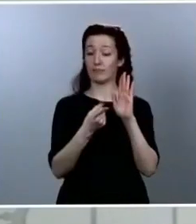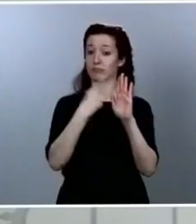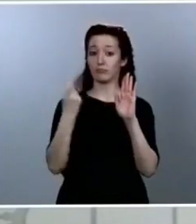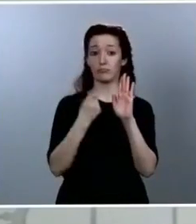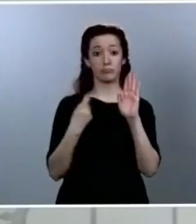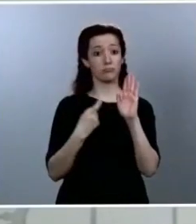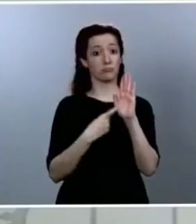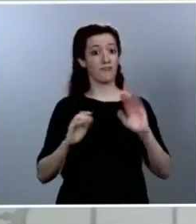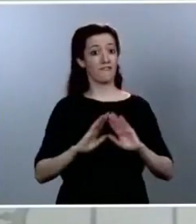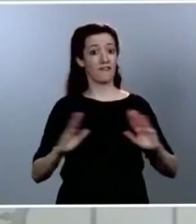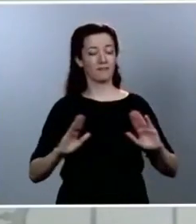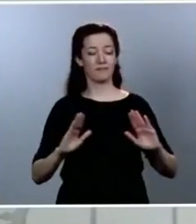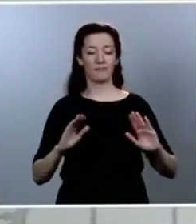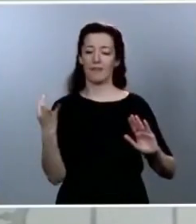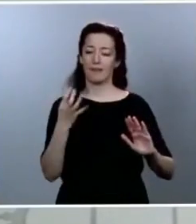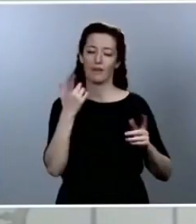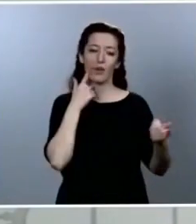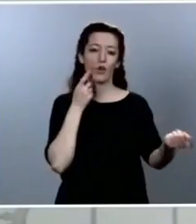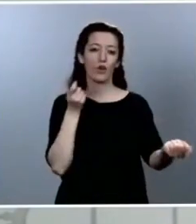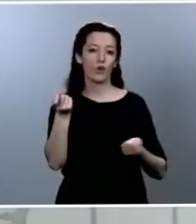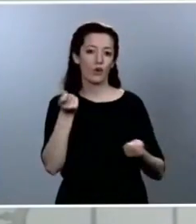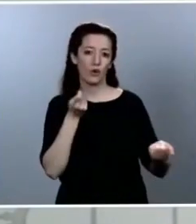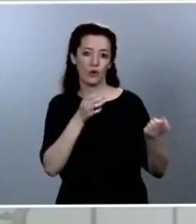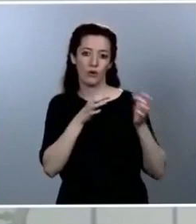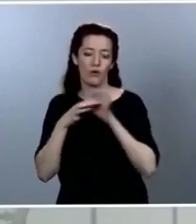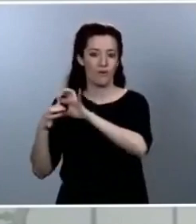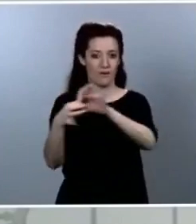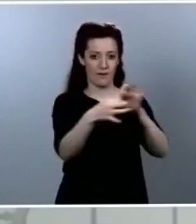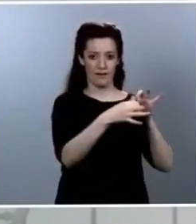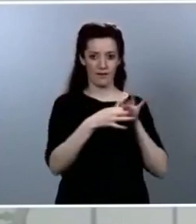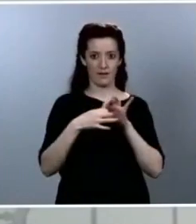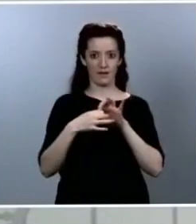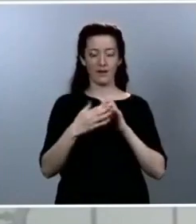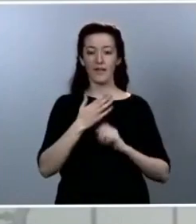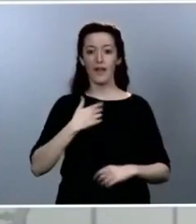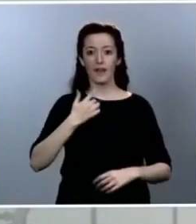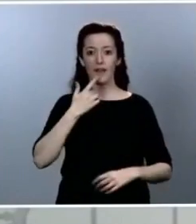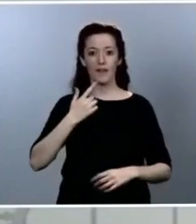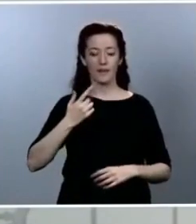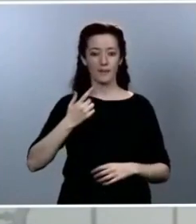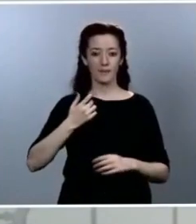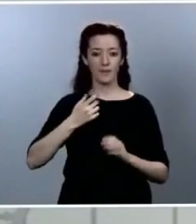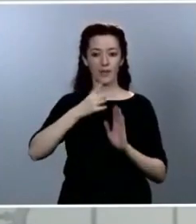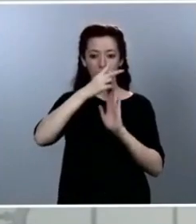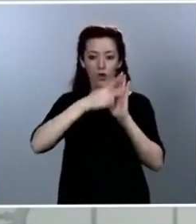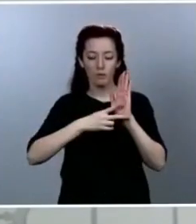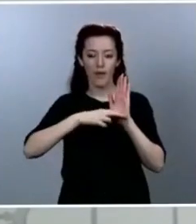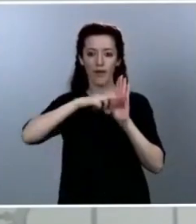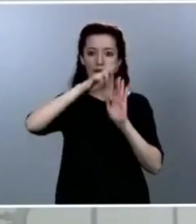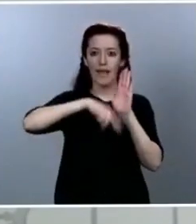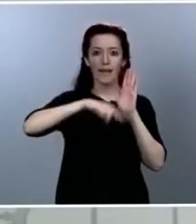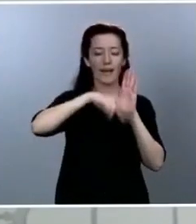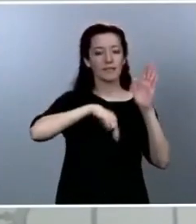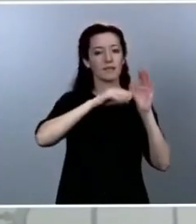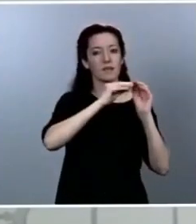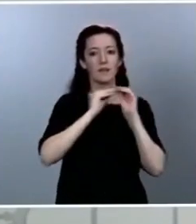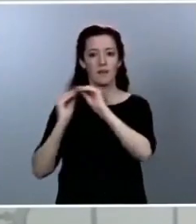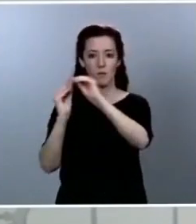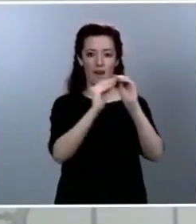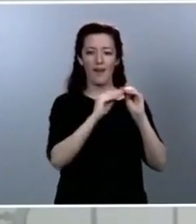se regirá por unas mismas reglas. Aunque se apliquen velocidades diferentes y en espacios distintos,